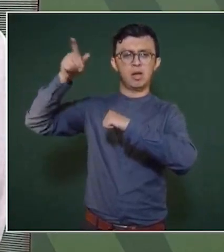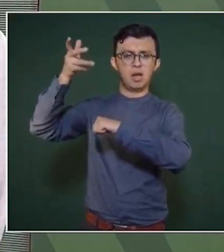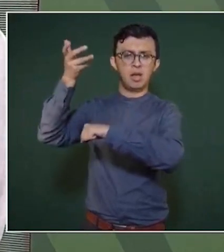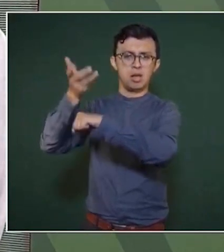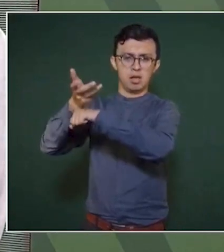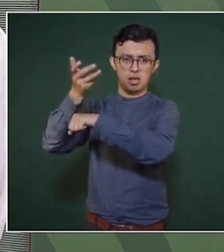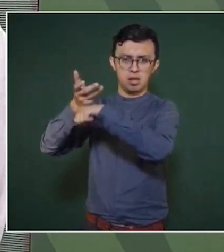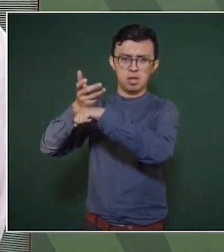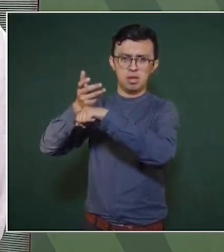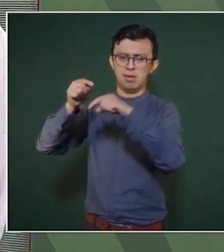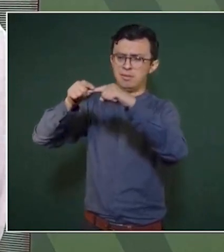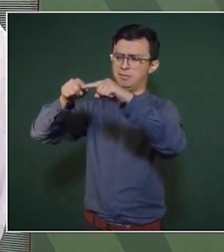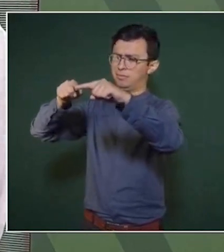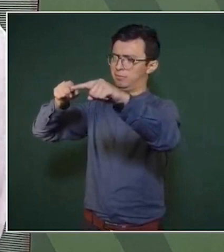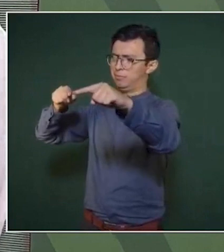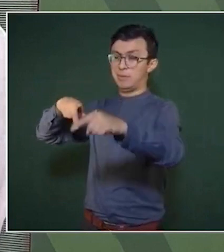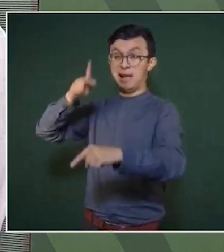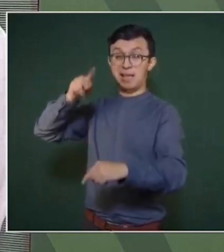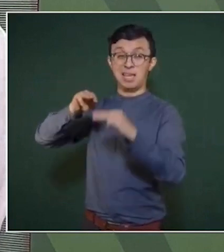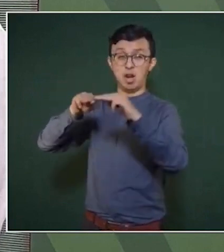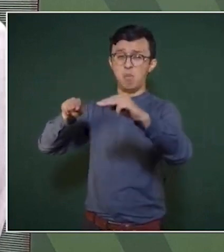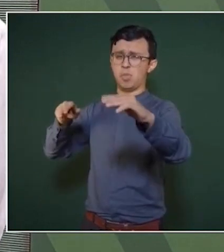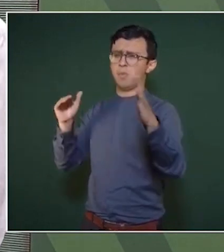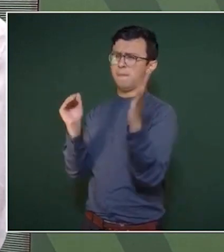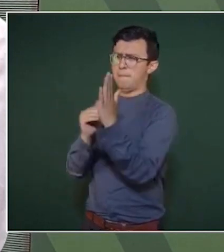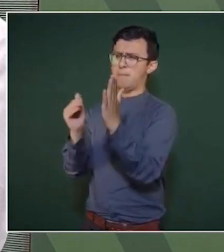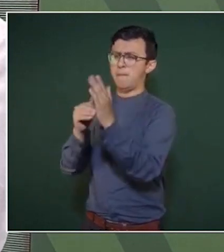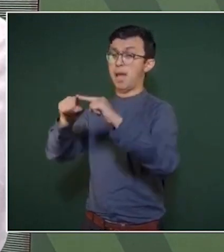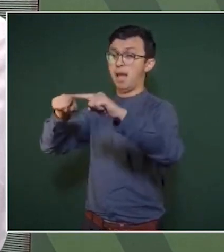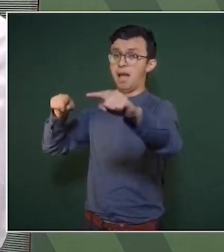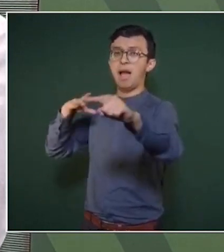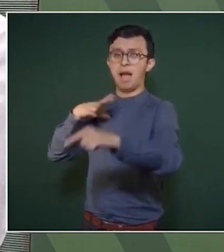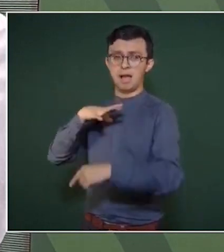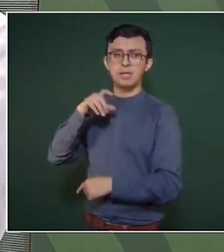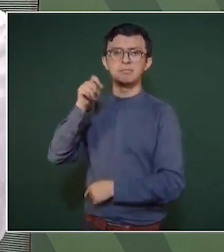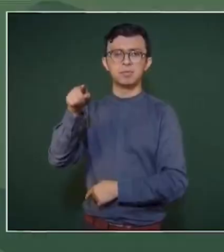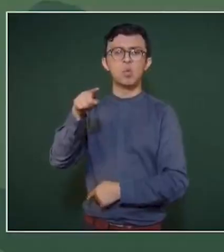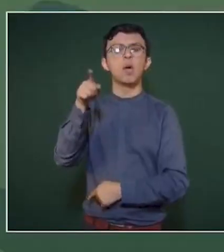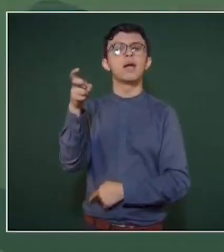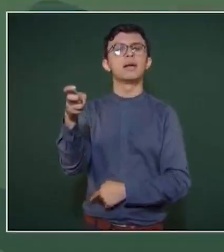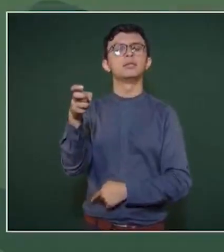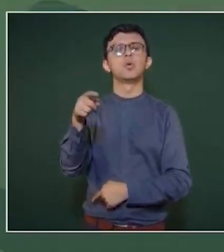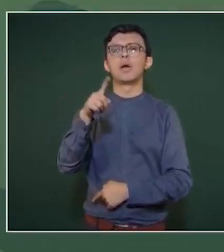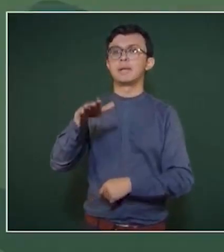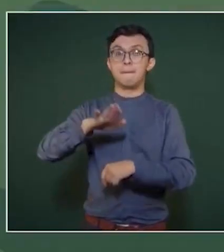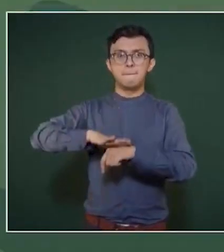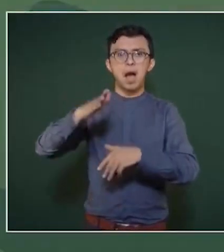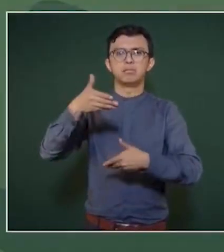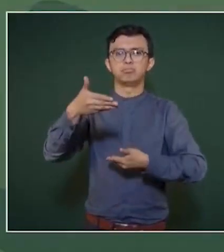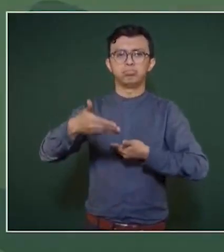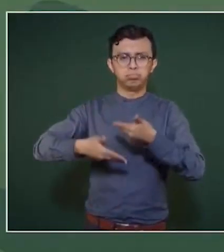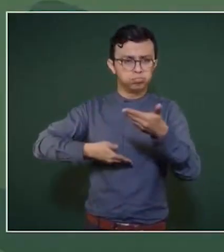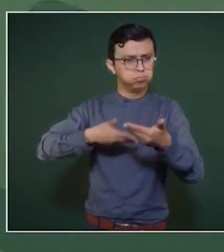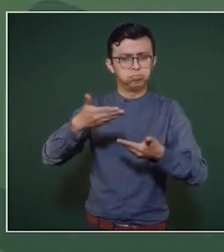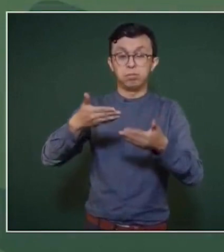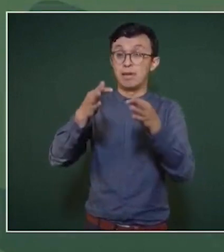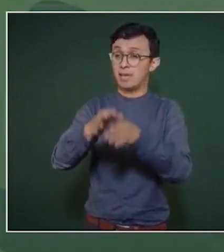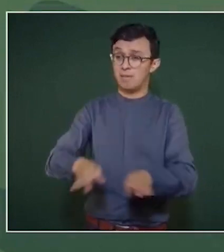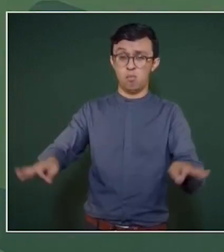Unidos de miles de kilómetros. Y se trata del principal mercado del mundo.